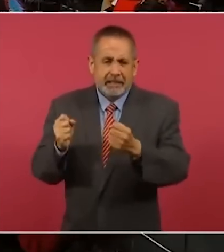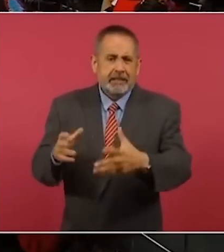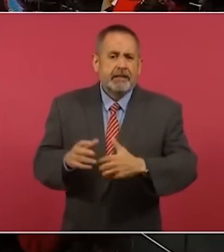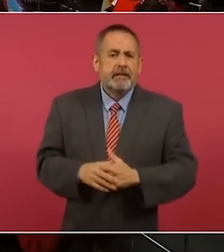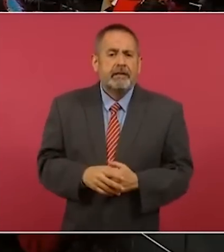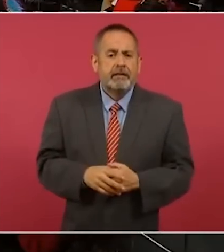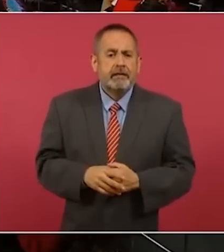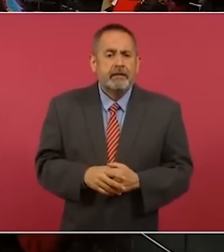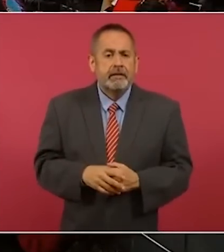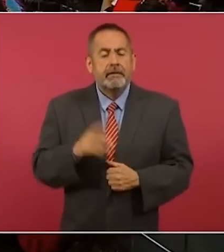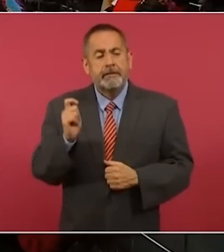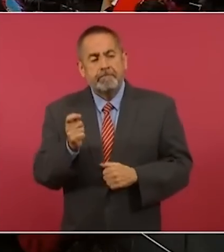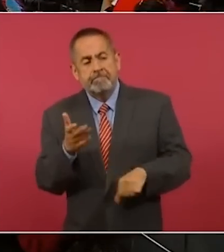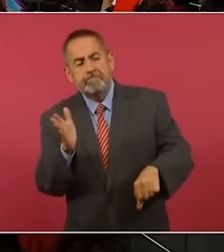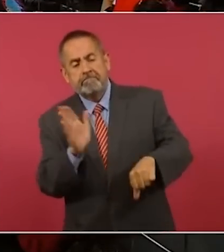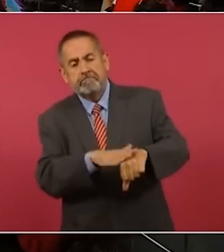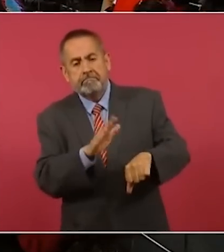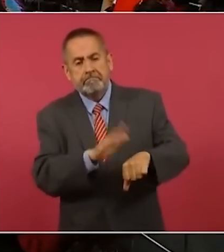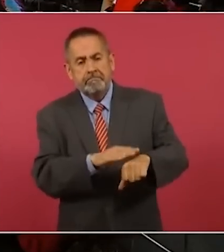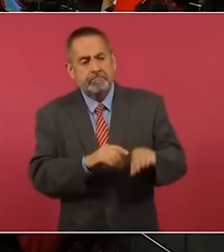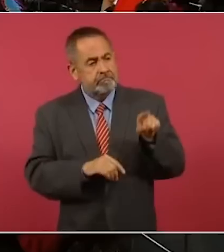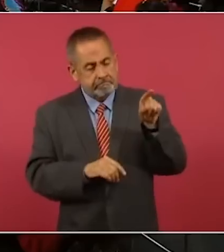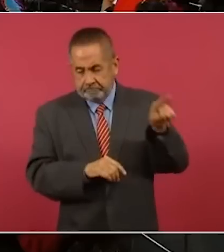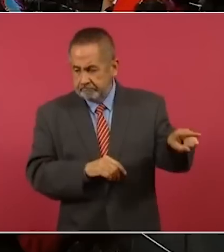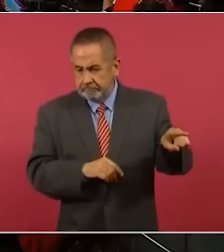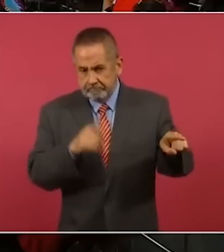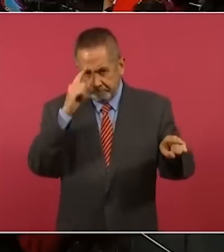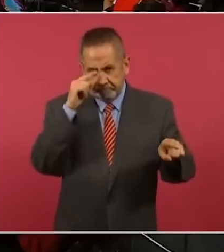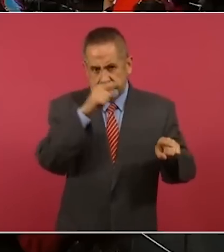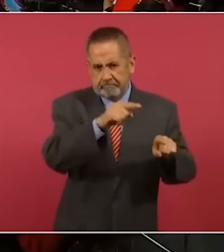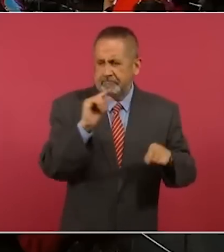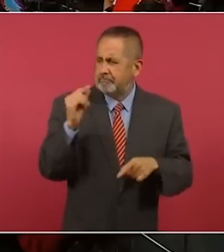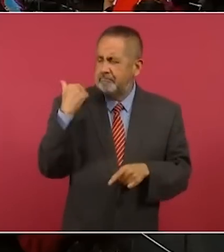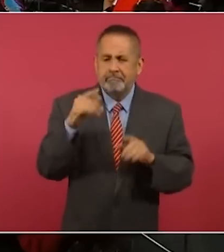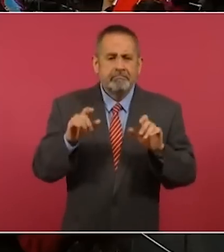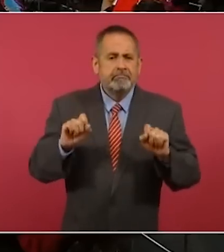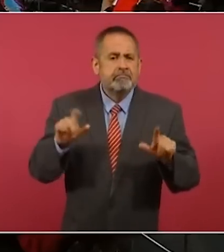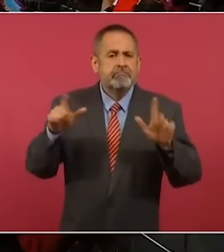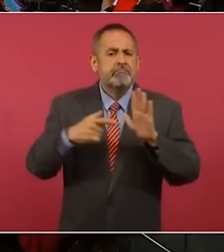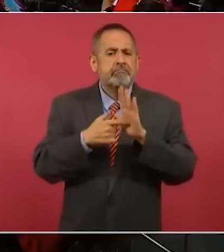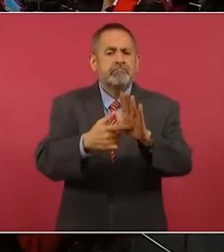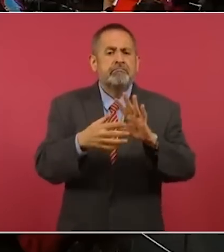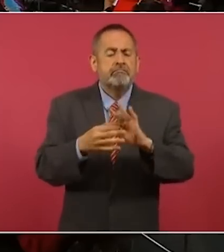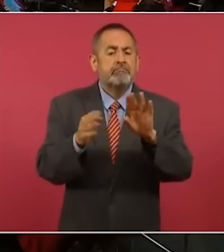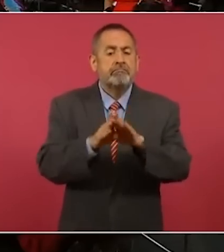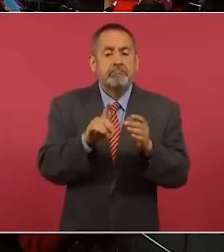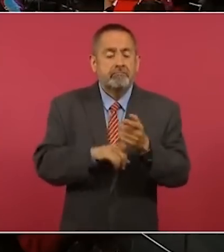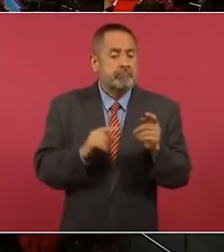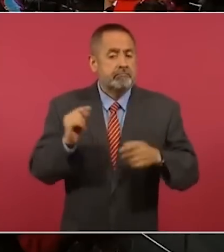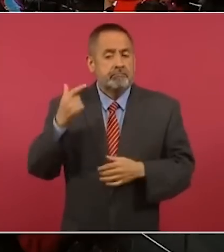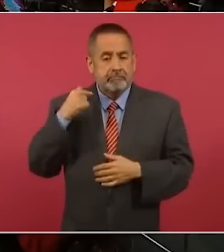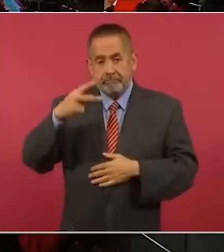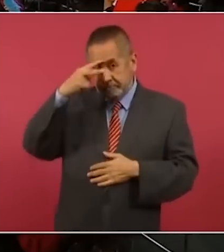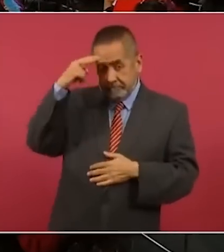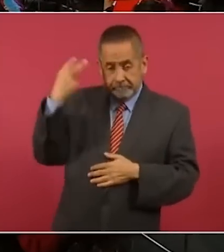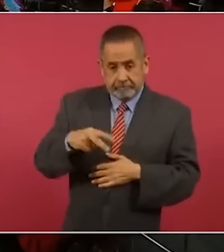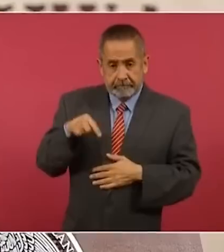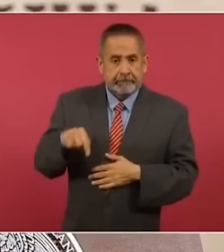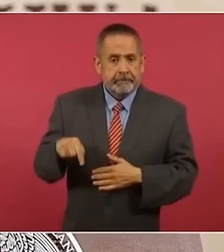Solamente les señalaría yo, ahí tenemos otra gráfica que presentamos hace poco, tan sólo de las últimas acciones de México,